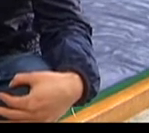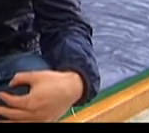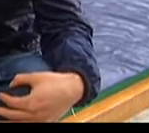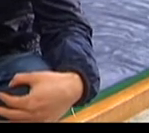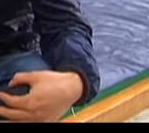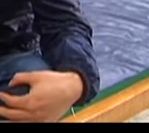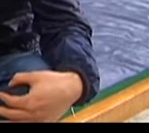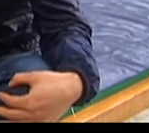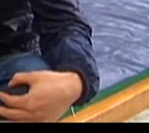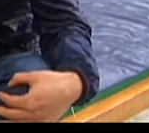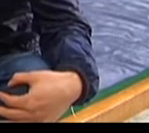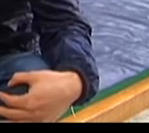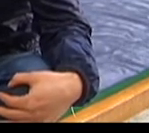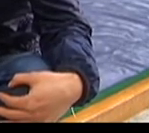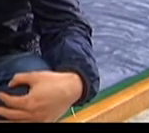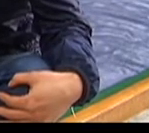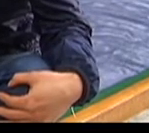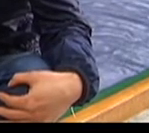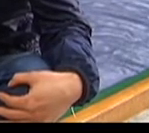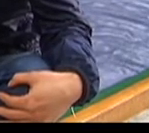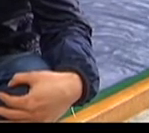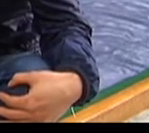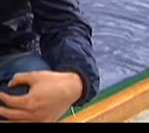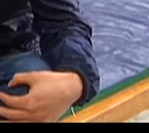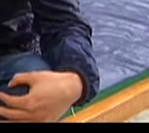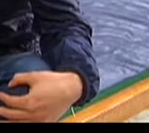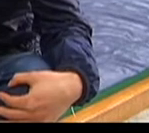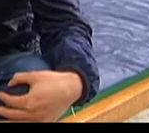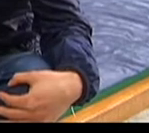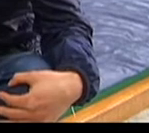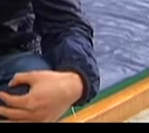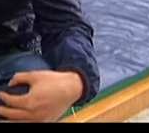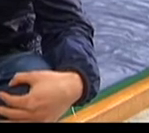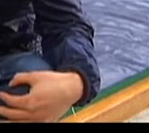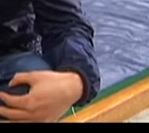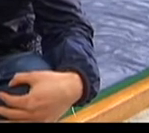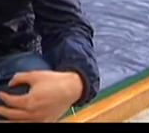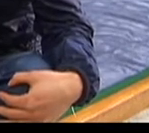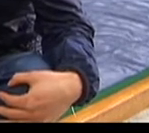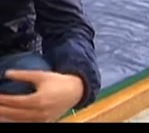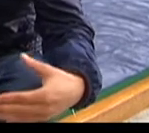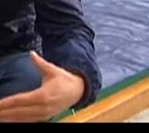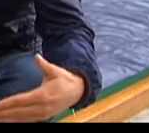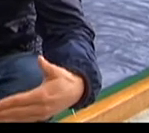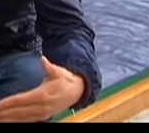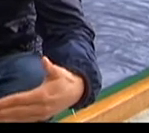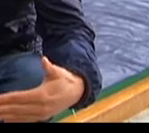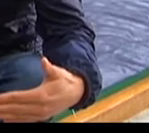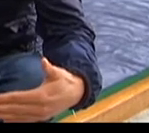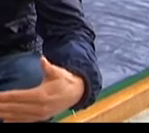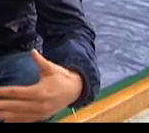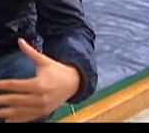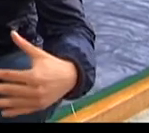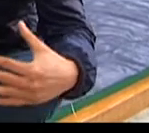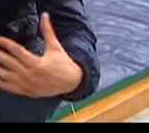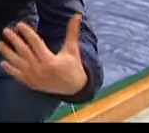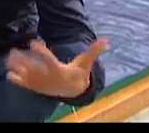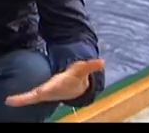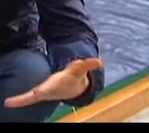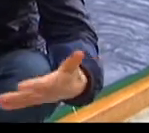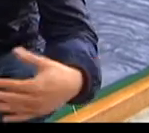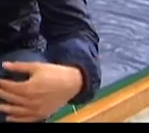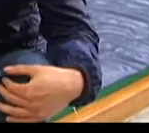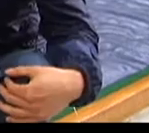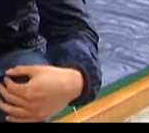ya directamente gubernamentales que incidan a nivel social para el desarrollo pues no solo educativo deportivo sino